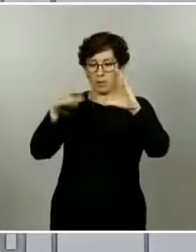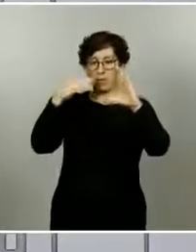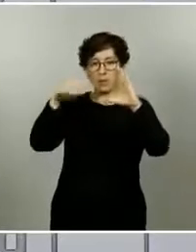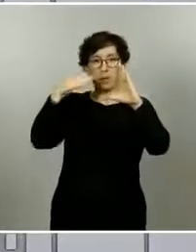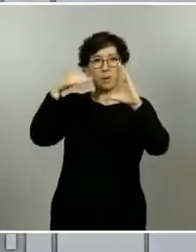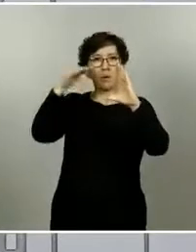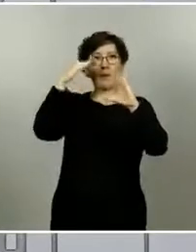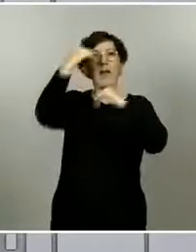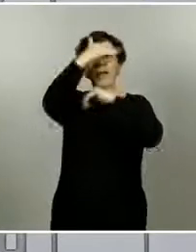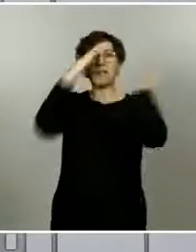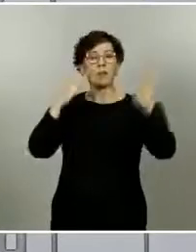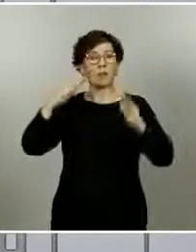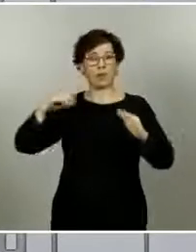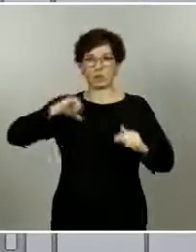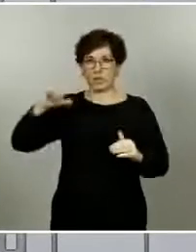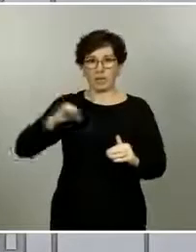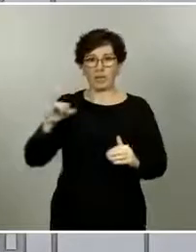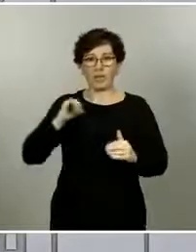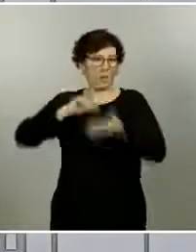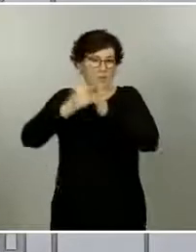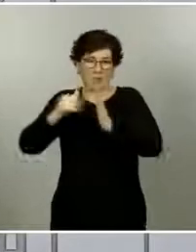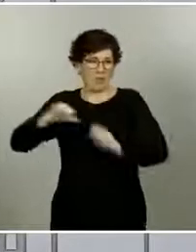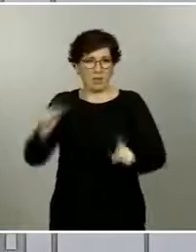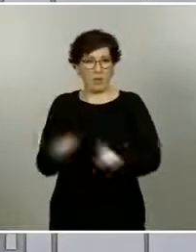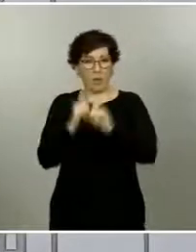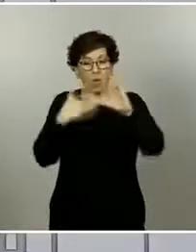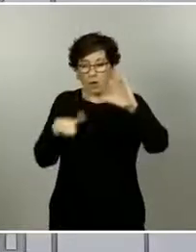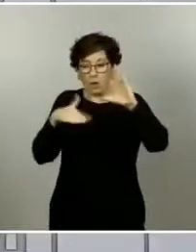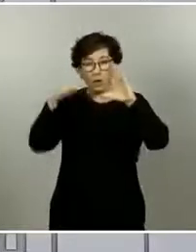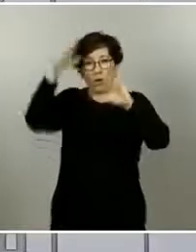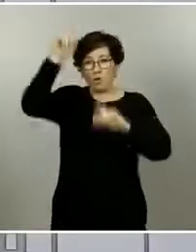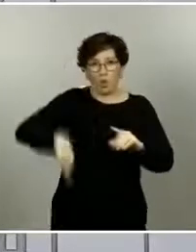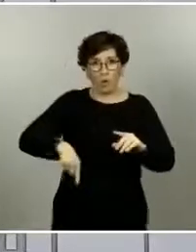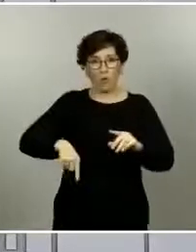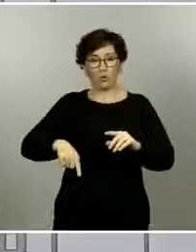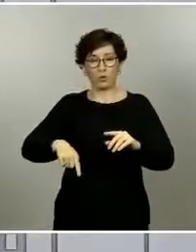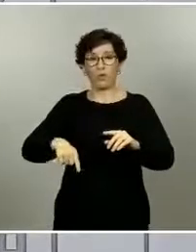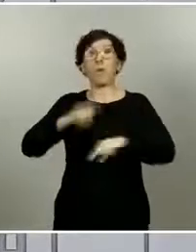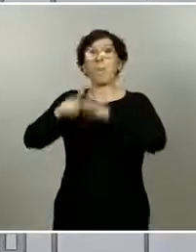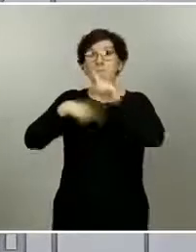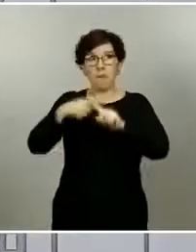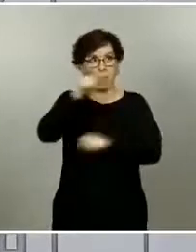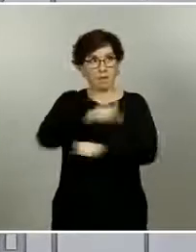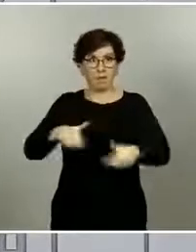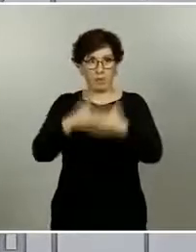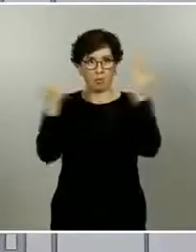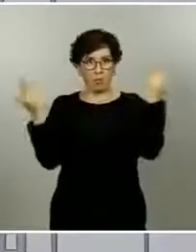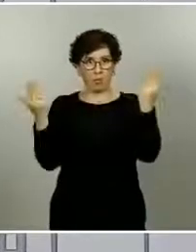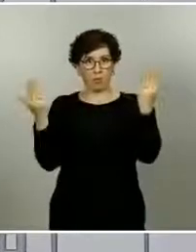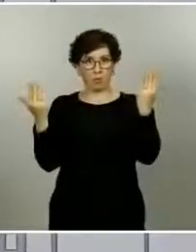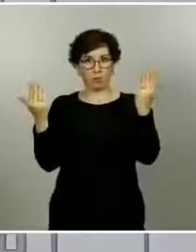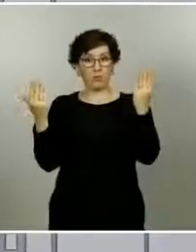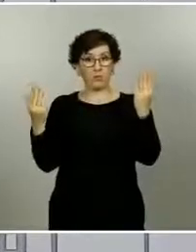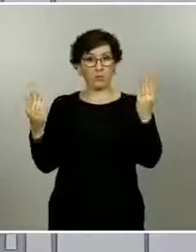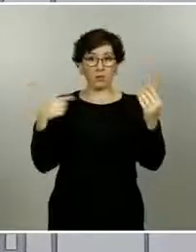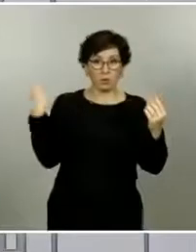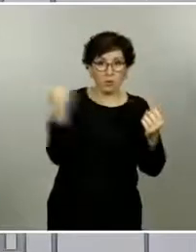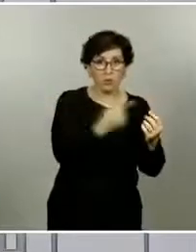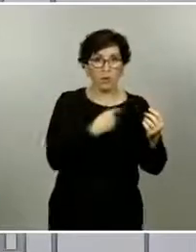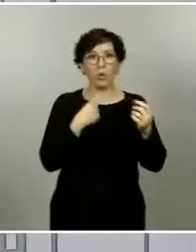atención sanitaria o de los sistemas sanitarios, y sobre todo la población, si entre todos conseguimos